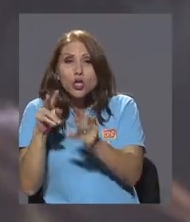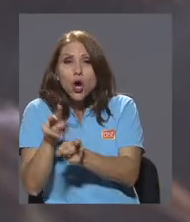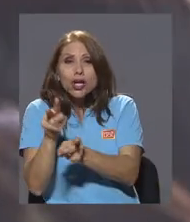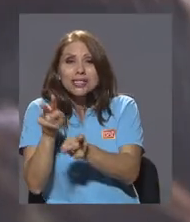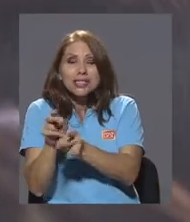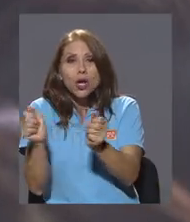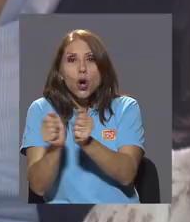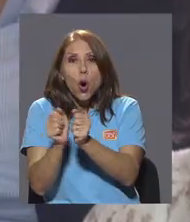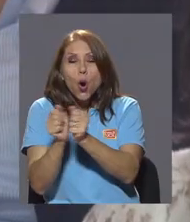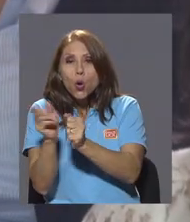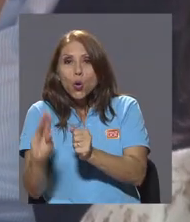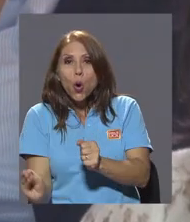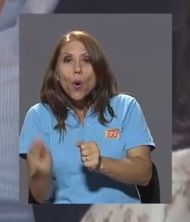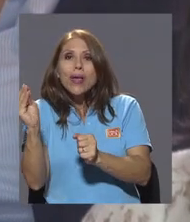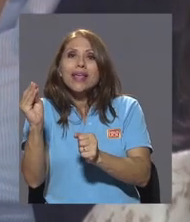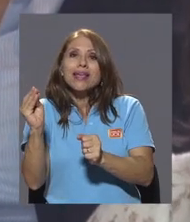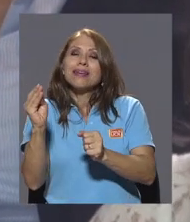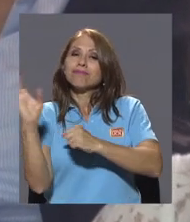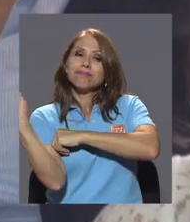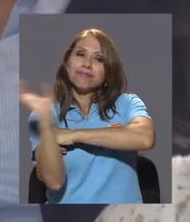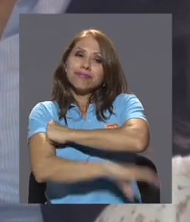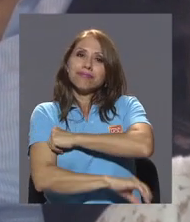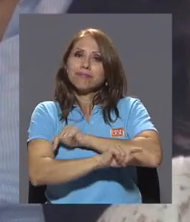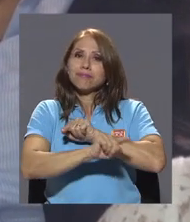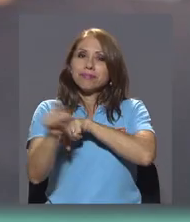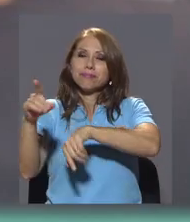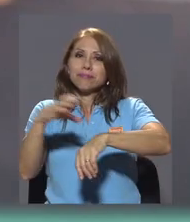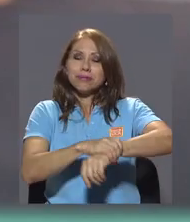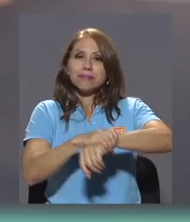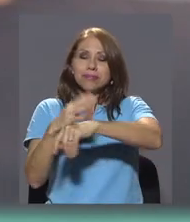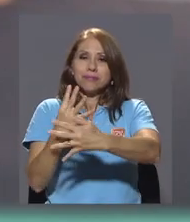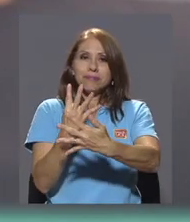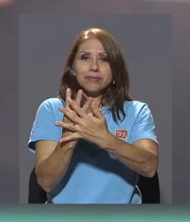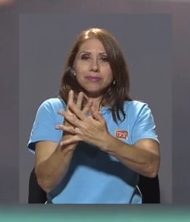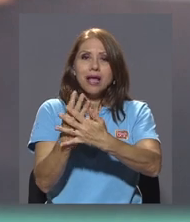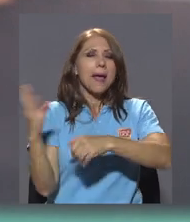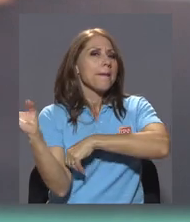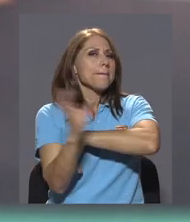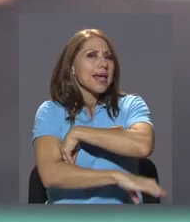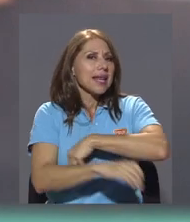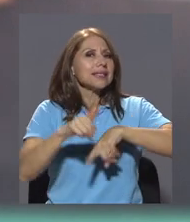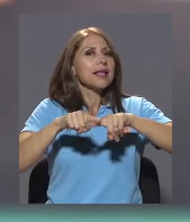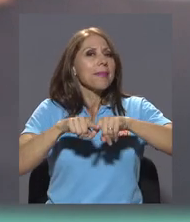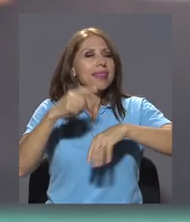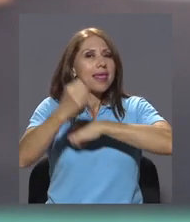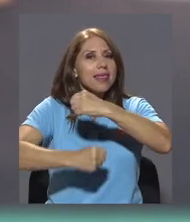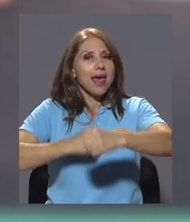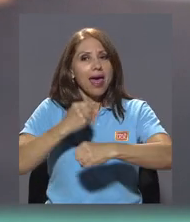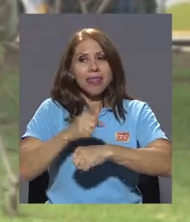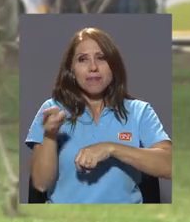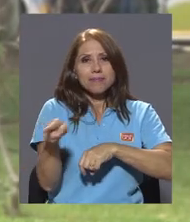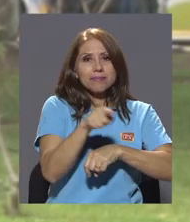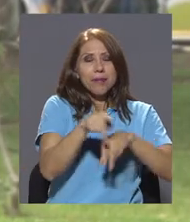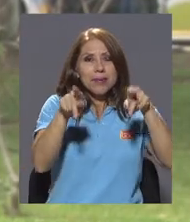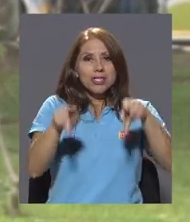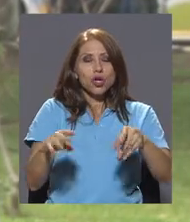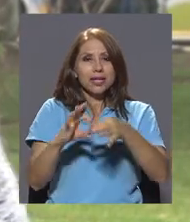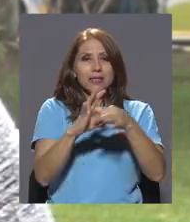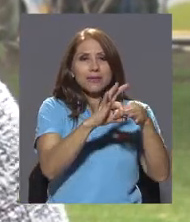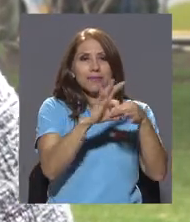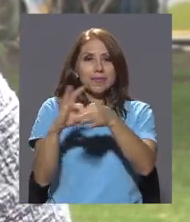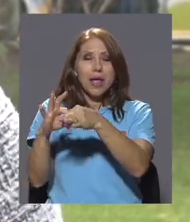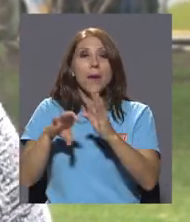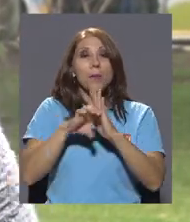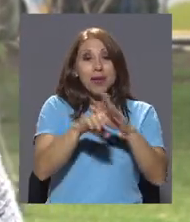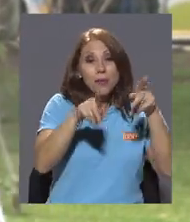un menor de edad. Las penas dependen de la diferencia de edad entre las personas implicadas. Las relaciones entre 13 a